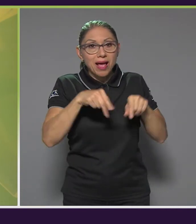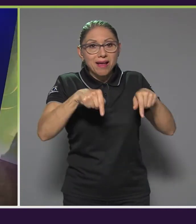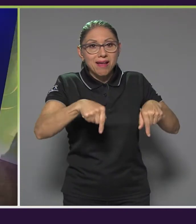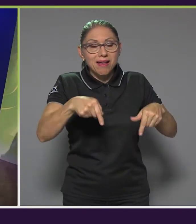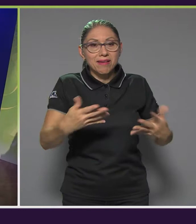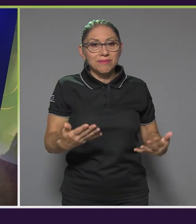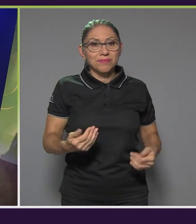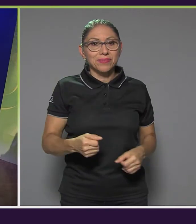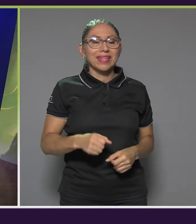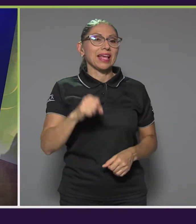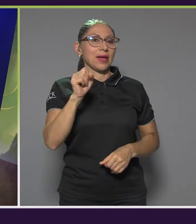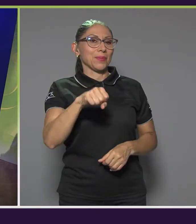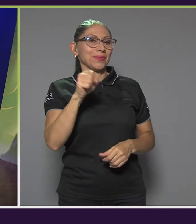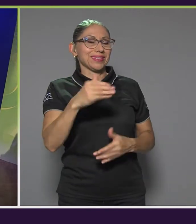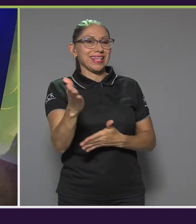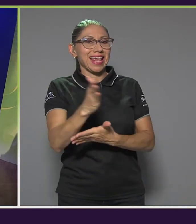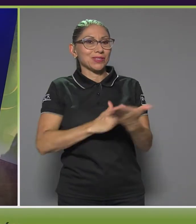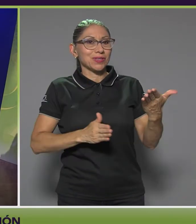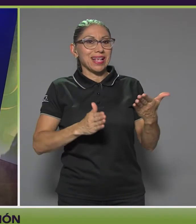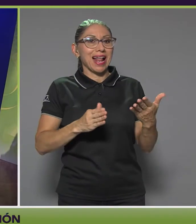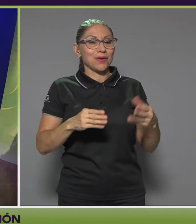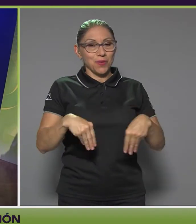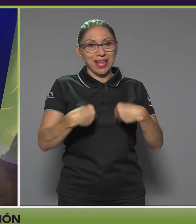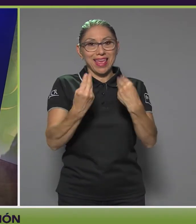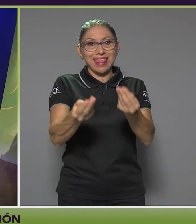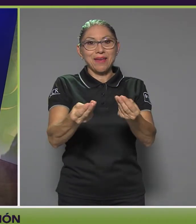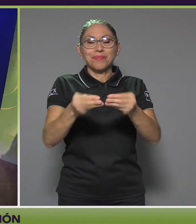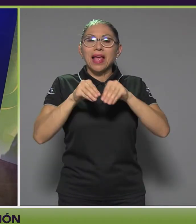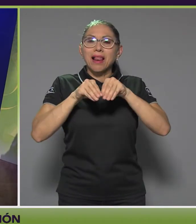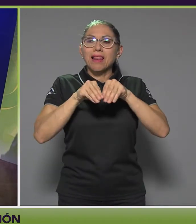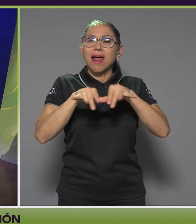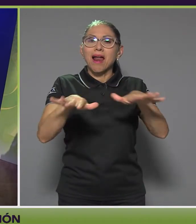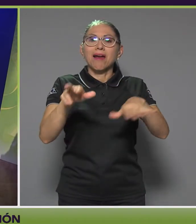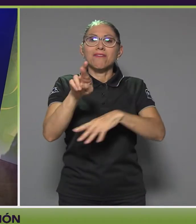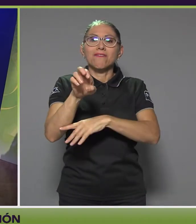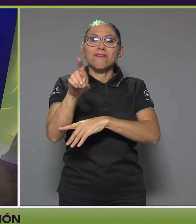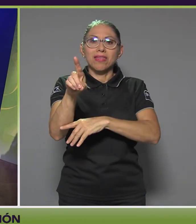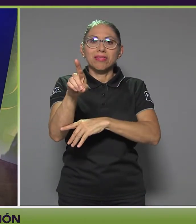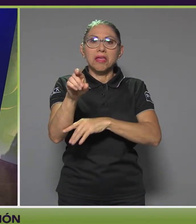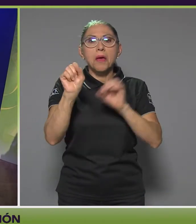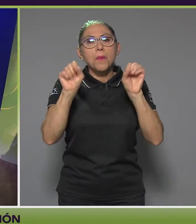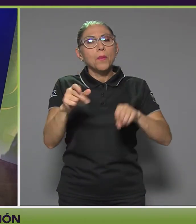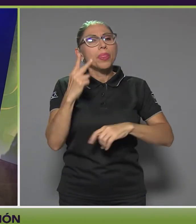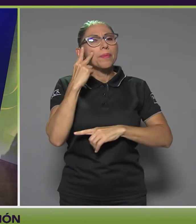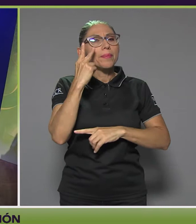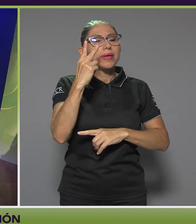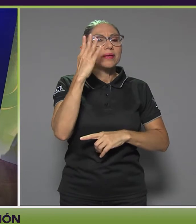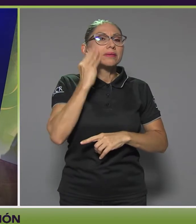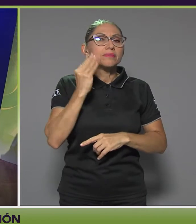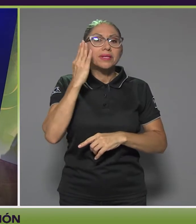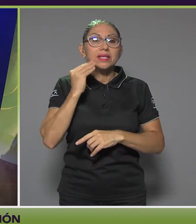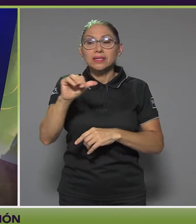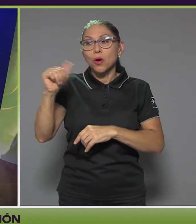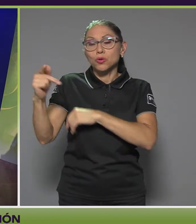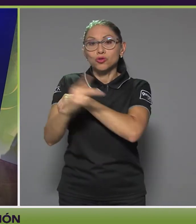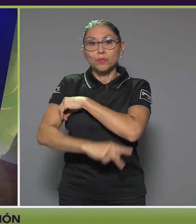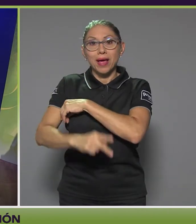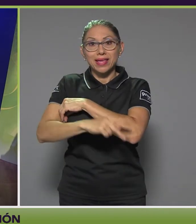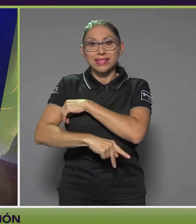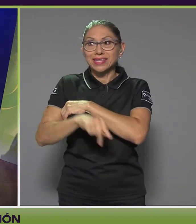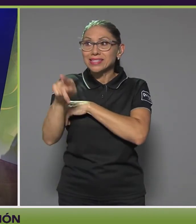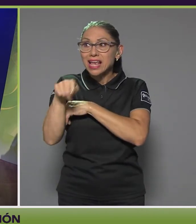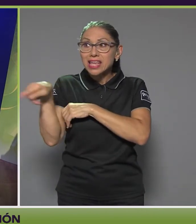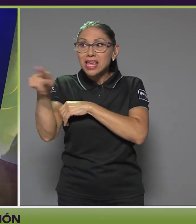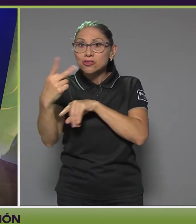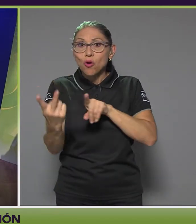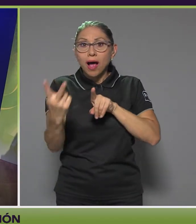Que precisamente eso es algo que te aporta la red. En la red puedes ver la experiencia de otros países y cómo la podemos trasladar al país, ¿verdad? Me